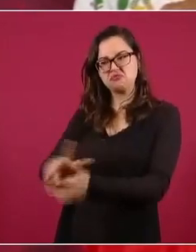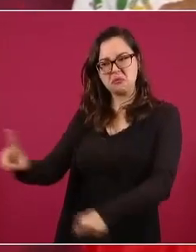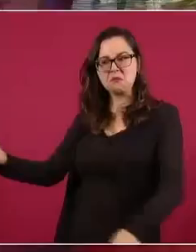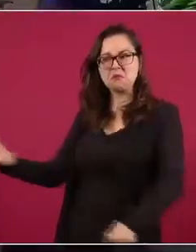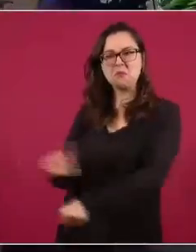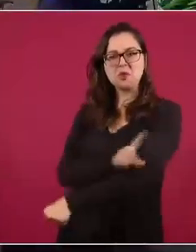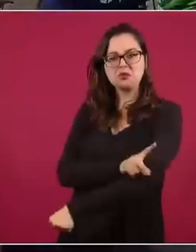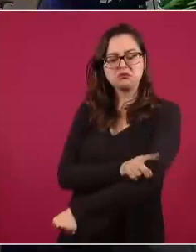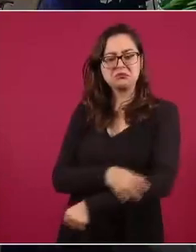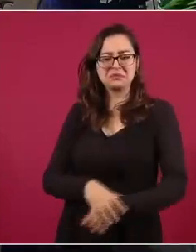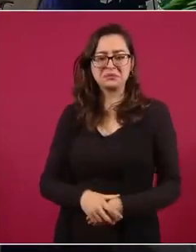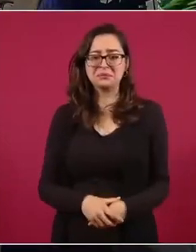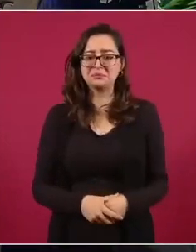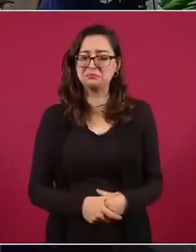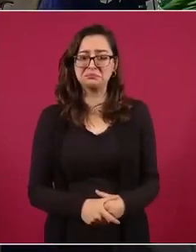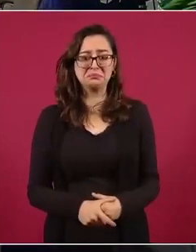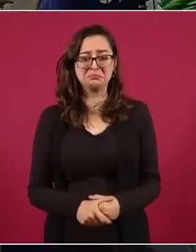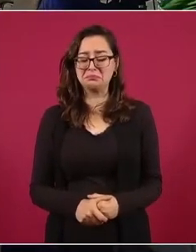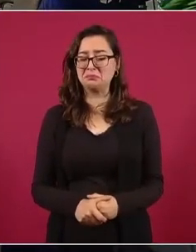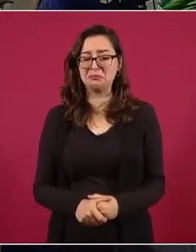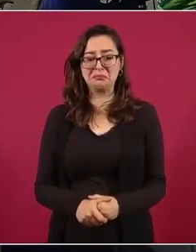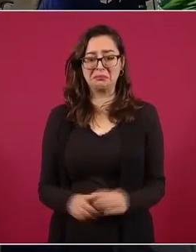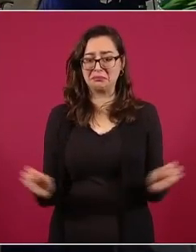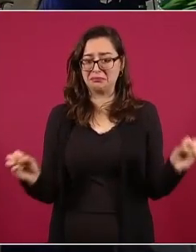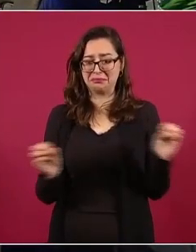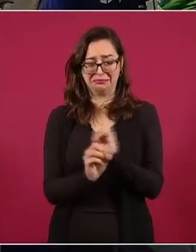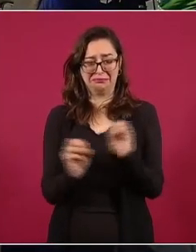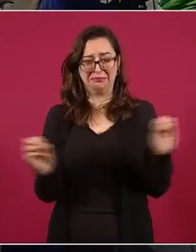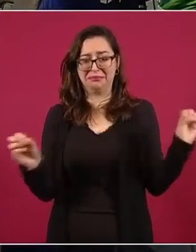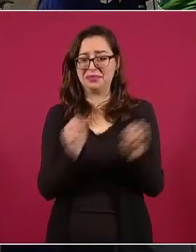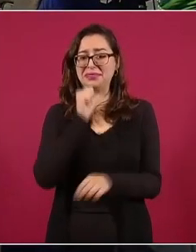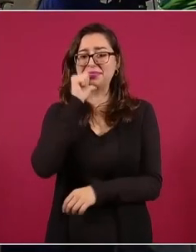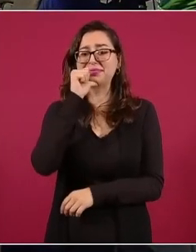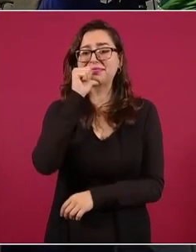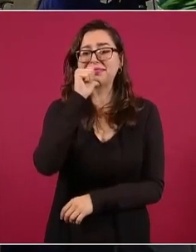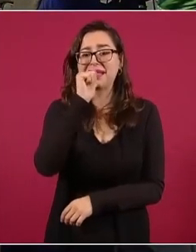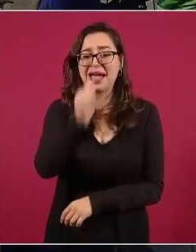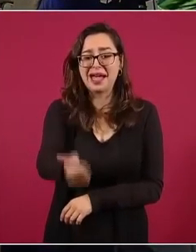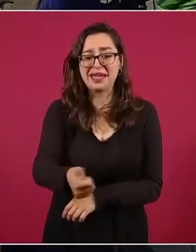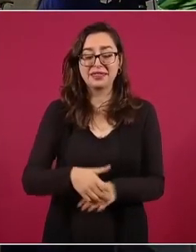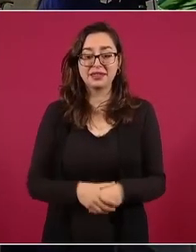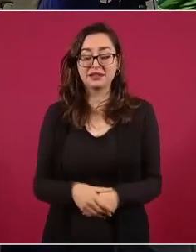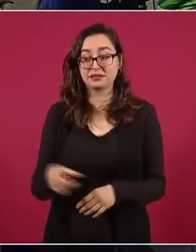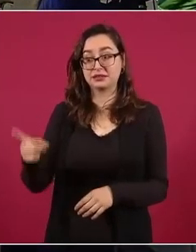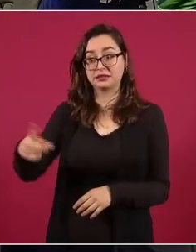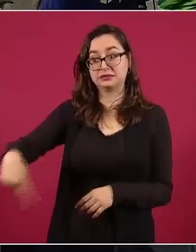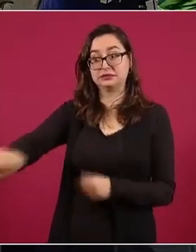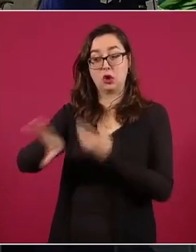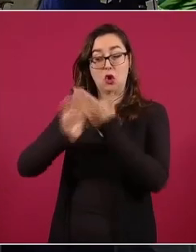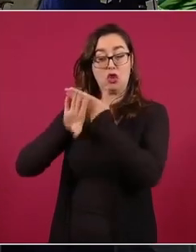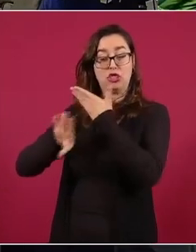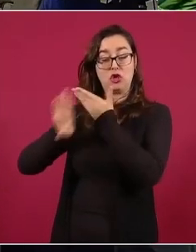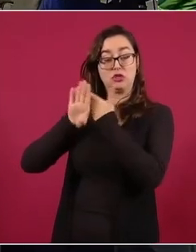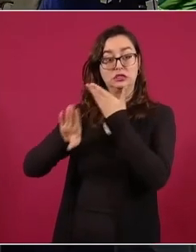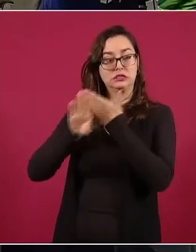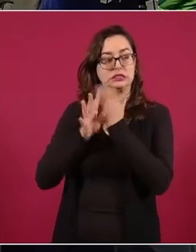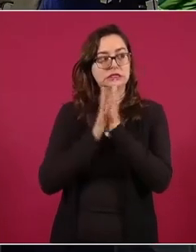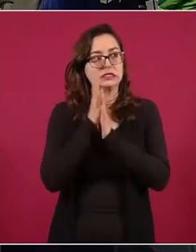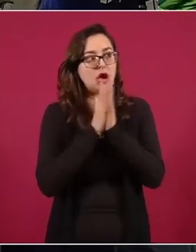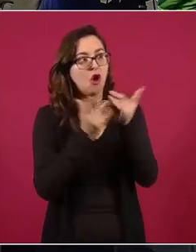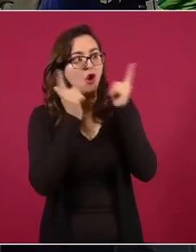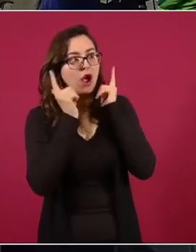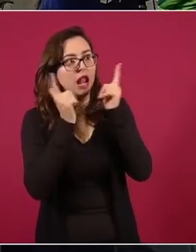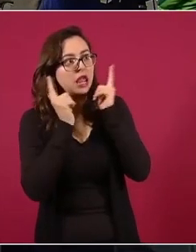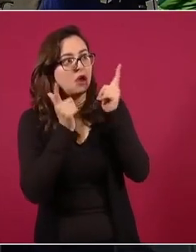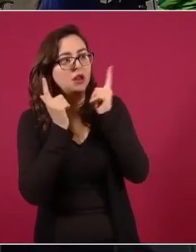adversarios quisieran y que se andan ahí frotando las manos,